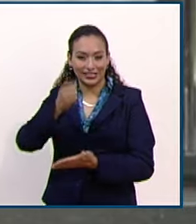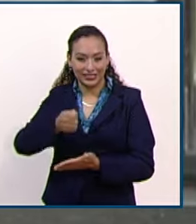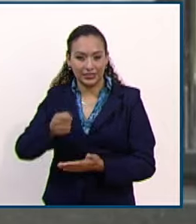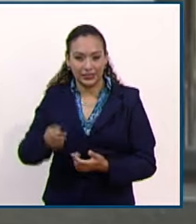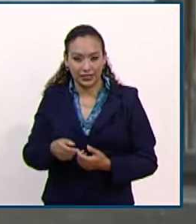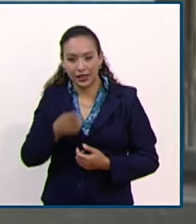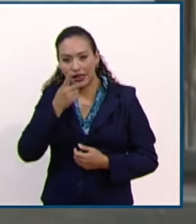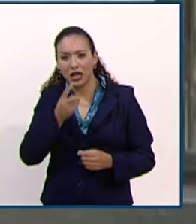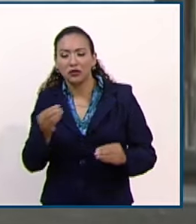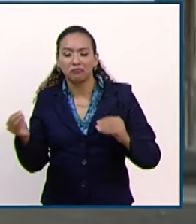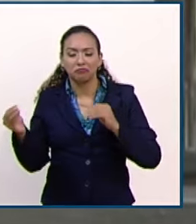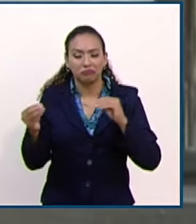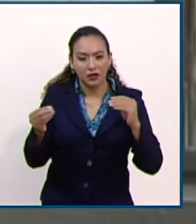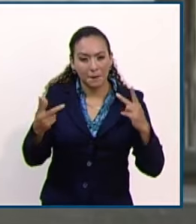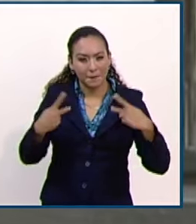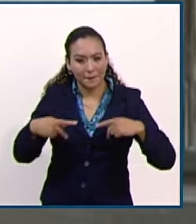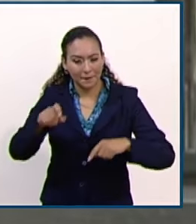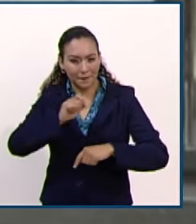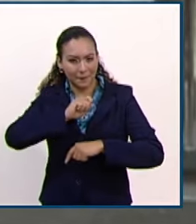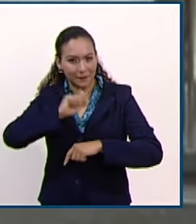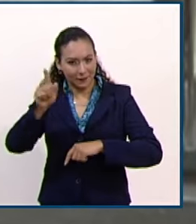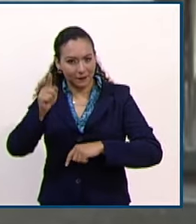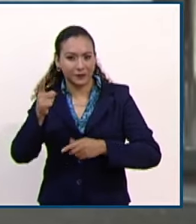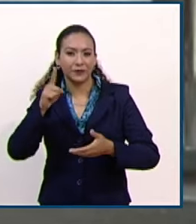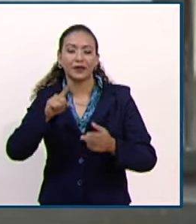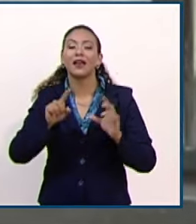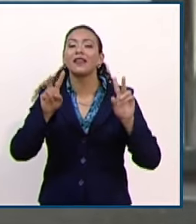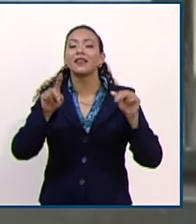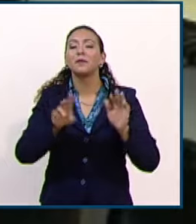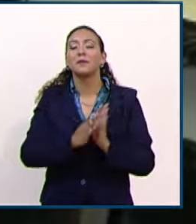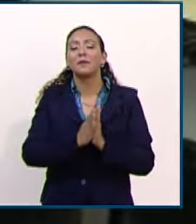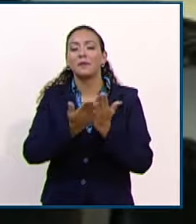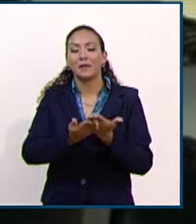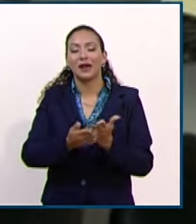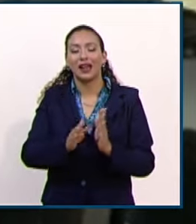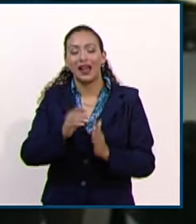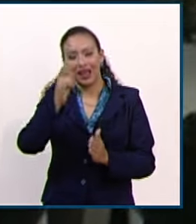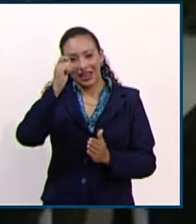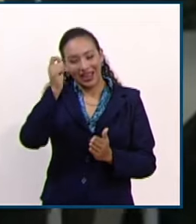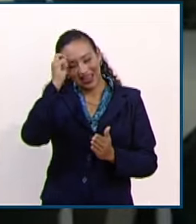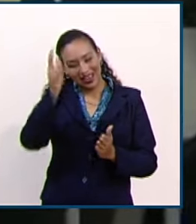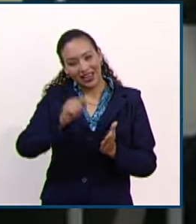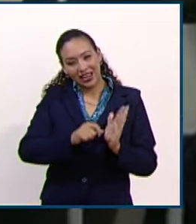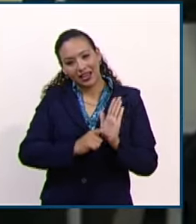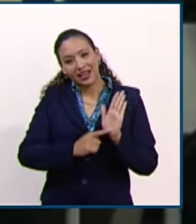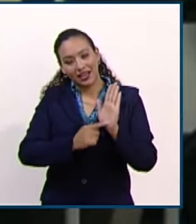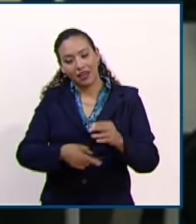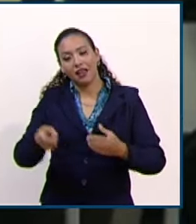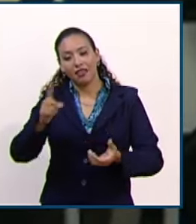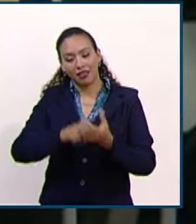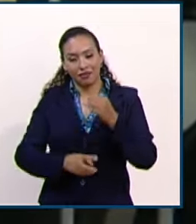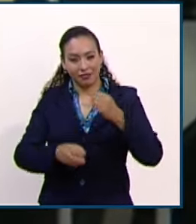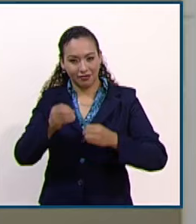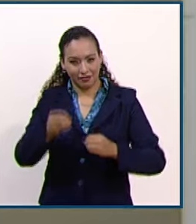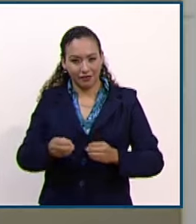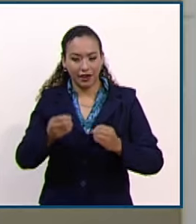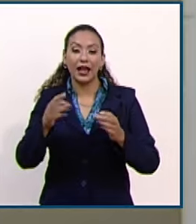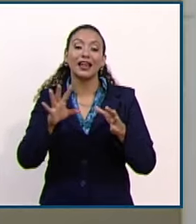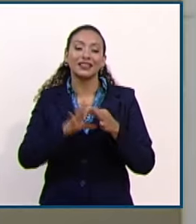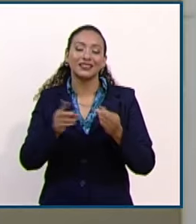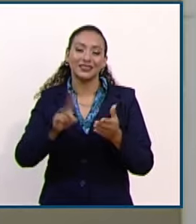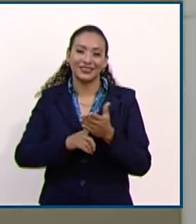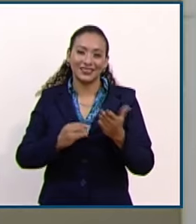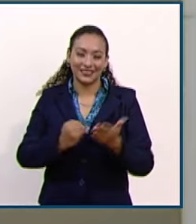la cual dialogaron especialistas en el marco de la presentación de un libro sobre sentencias relevantes del Tribunal Electoral del Poder Judicial de la